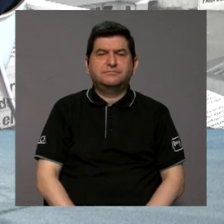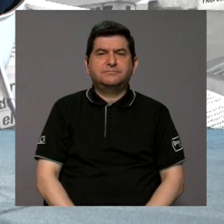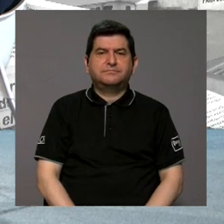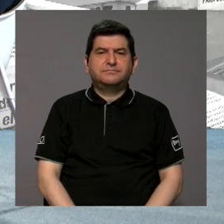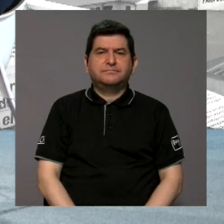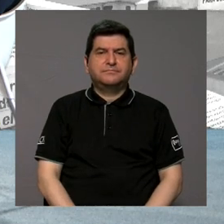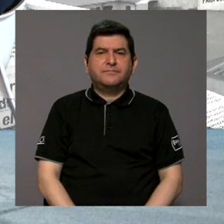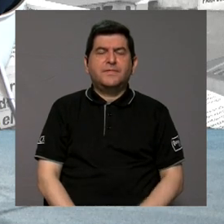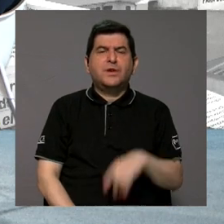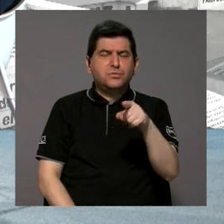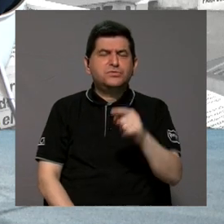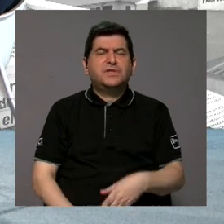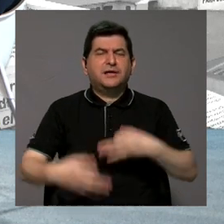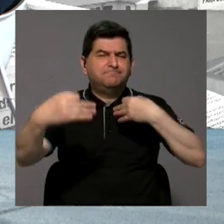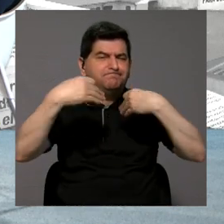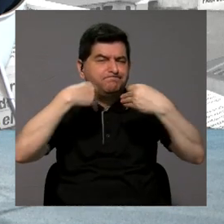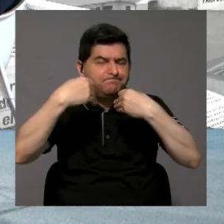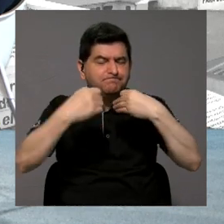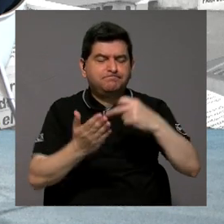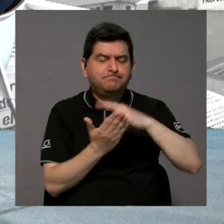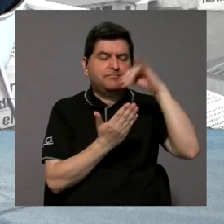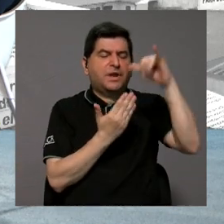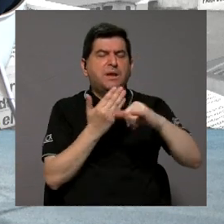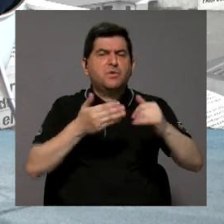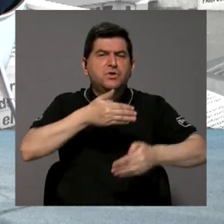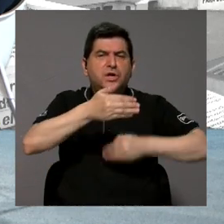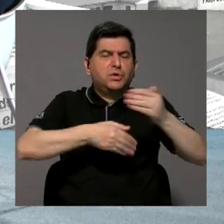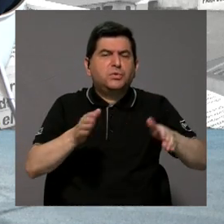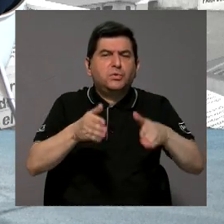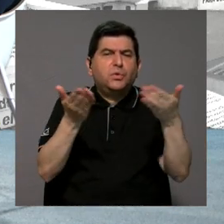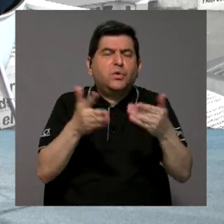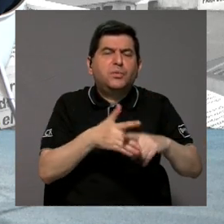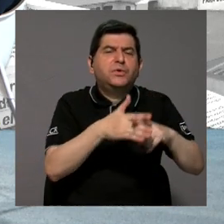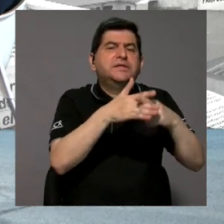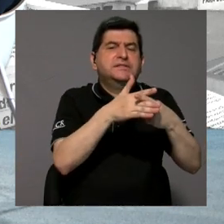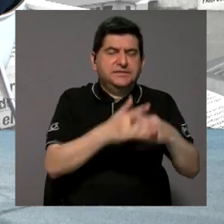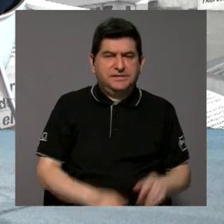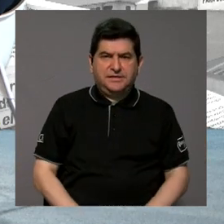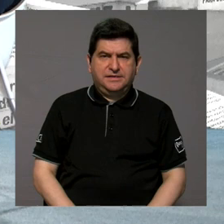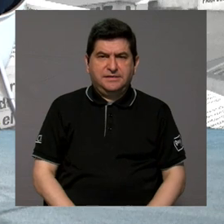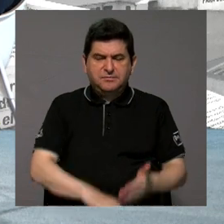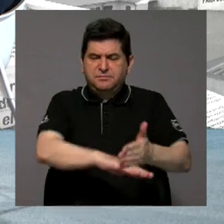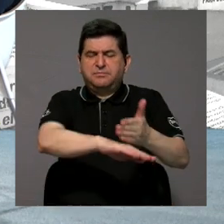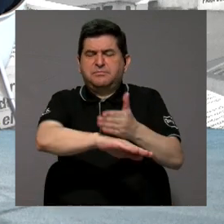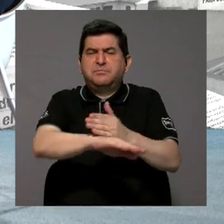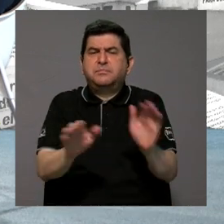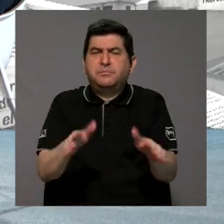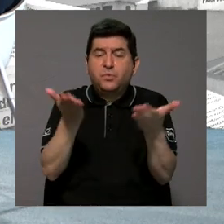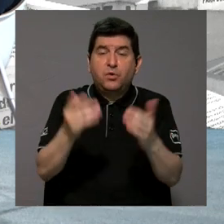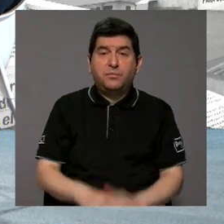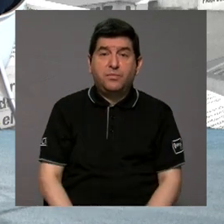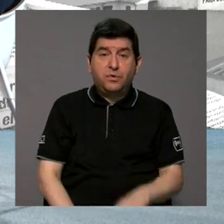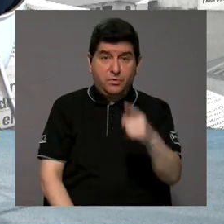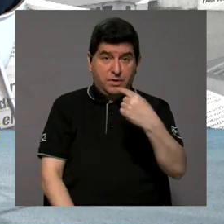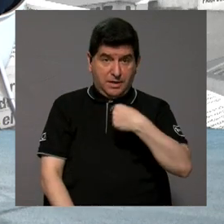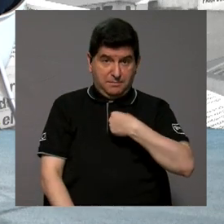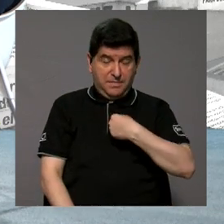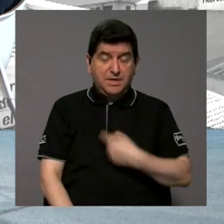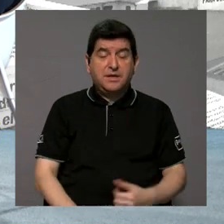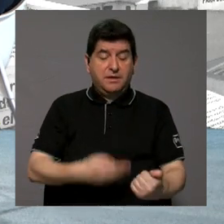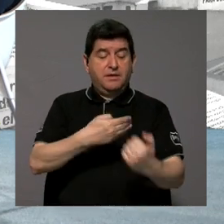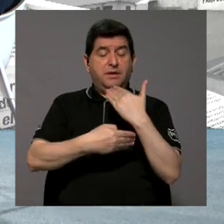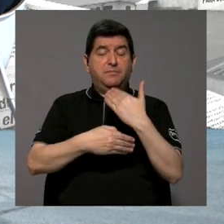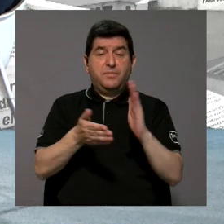ambienta, ¿cómo va ese proyecto? ¿Cómo fue que inició? Y, bueno, a mí, cuando usted me envió el documento,